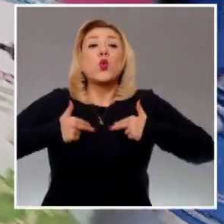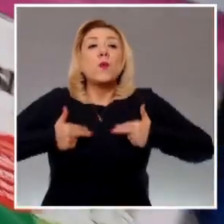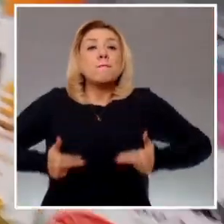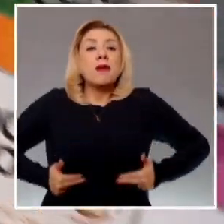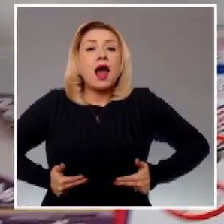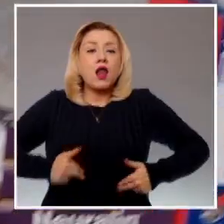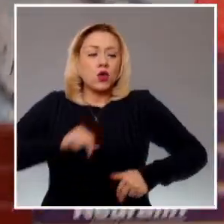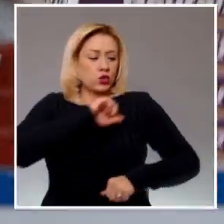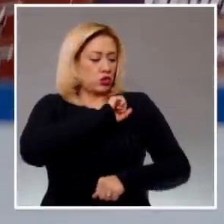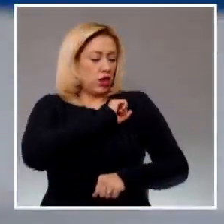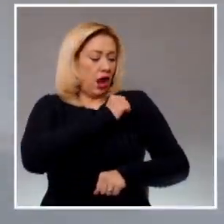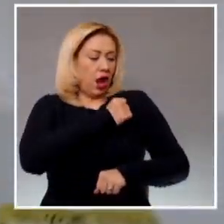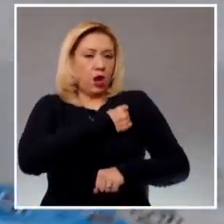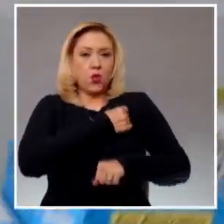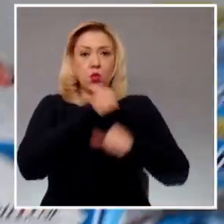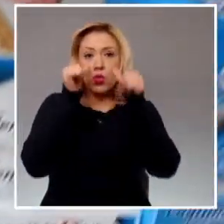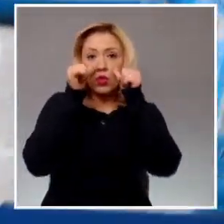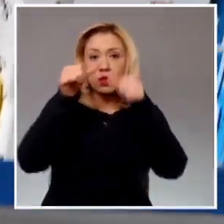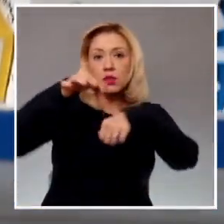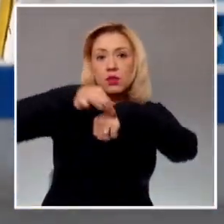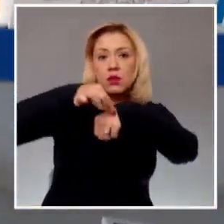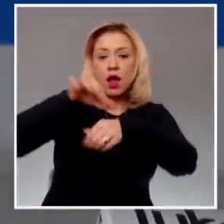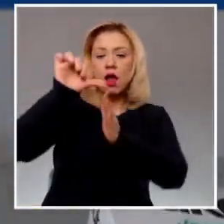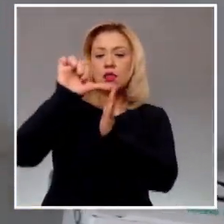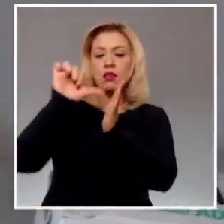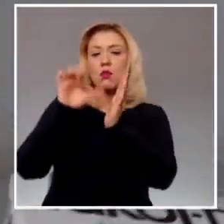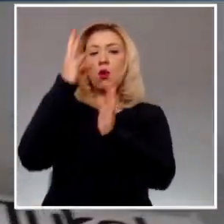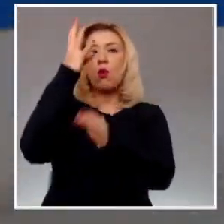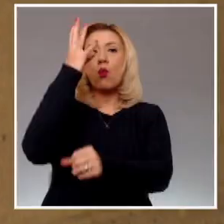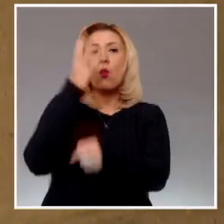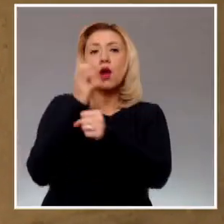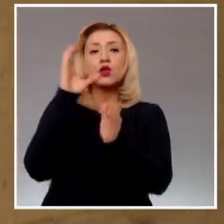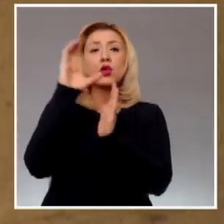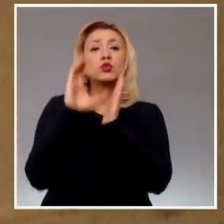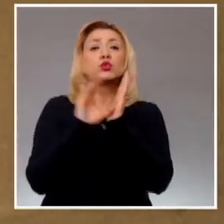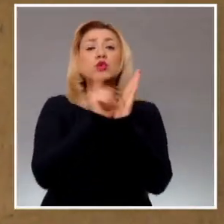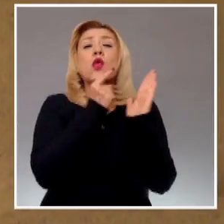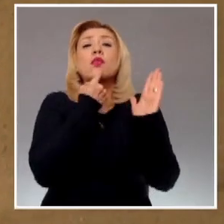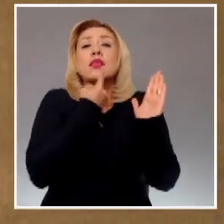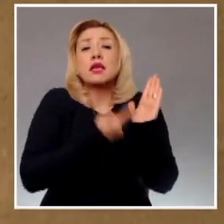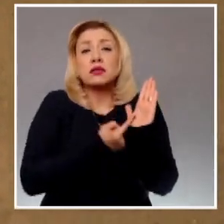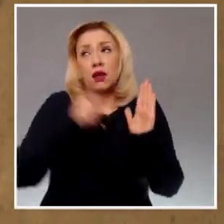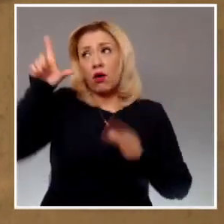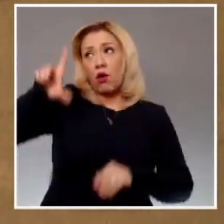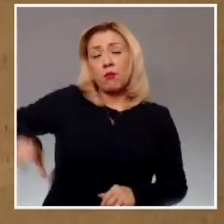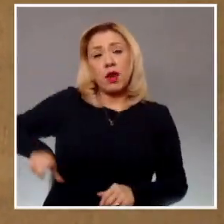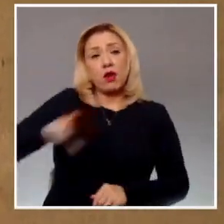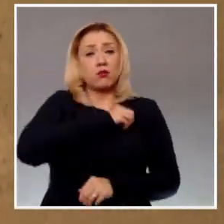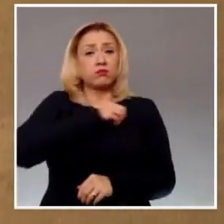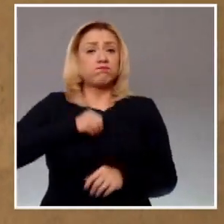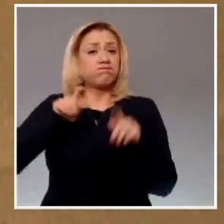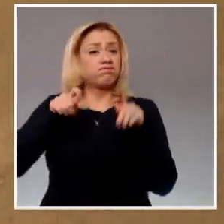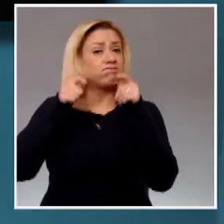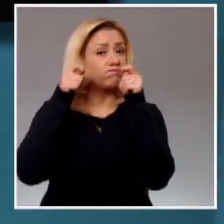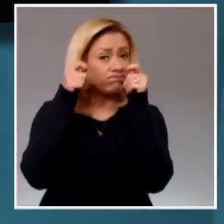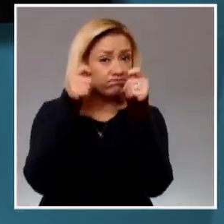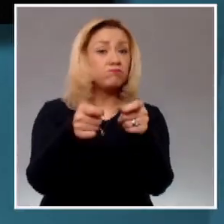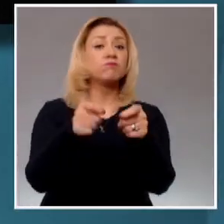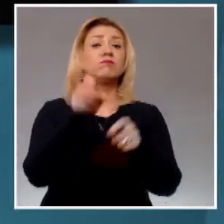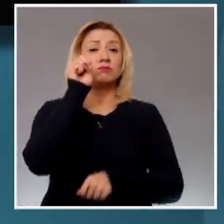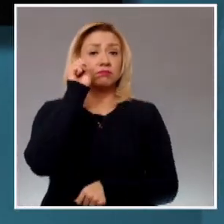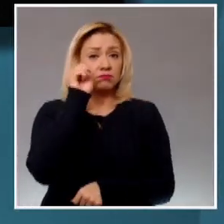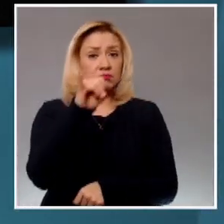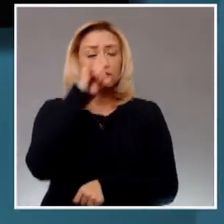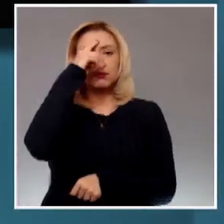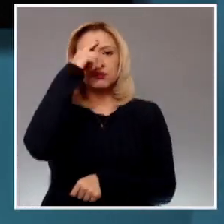constitucional, obliga al Estado a garantizar el más alto nivel en las prestaciones relacionadas con el disfrute de